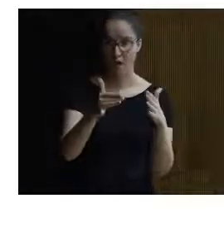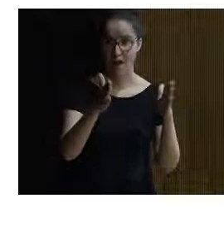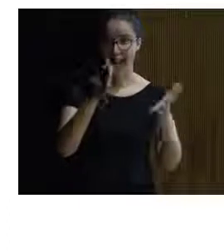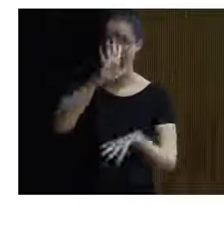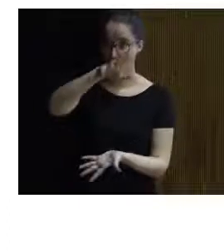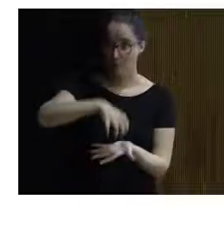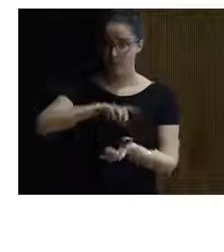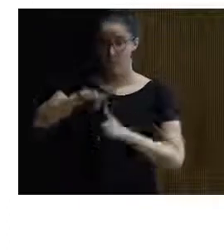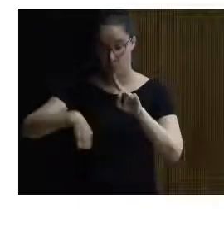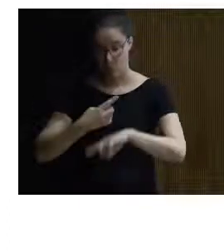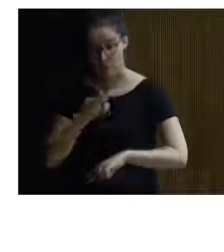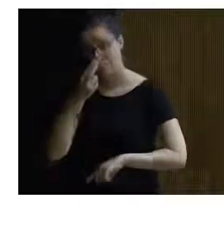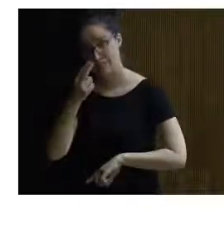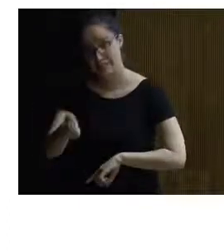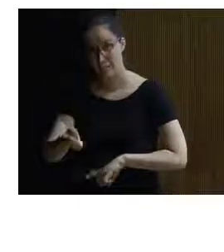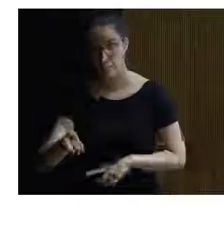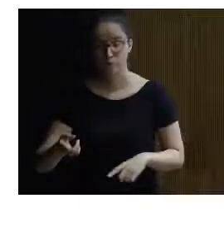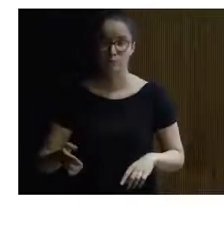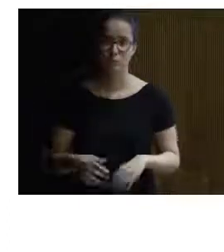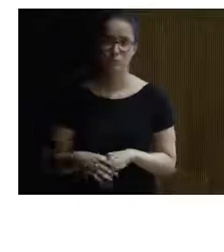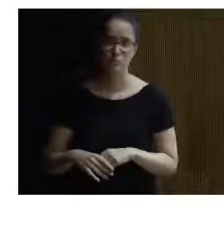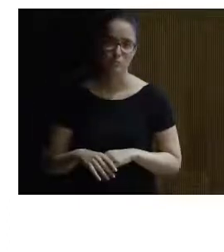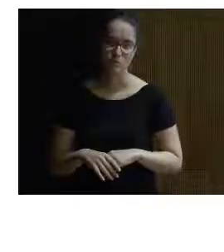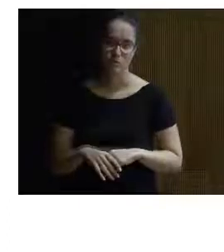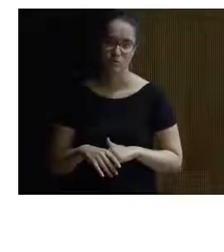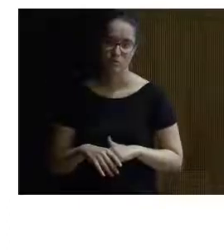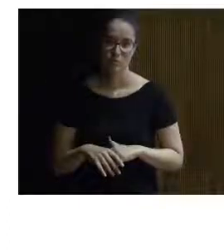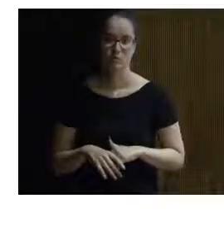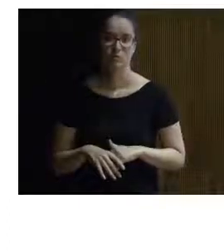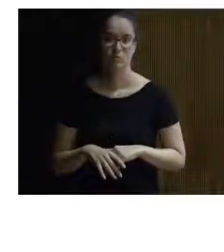partir de ahí lo vamos a visitar. Entonces, bueno, pues es mucho más